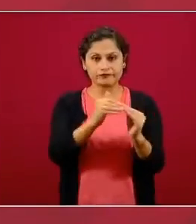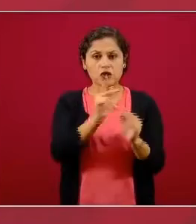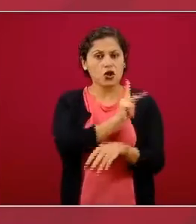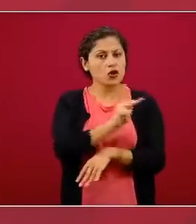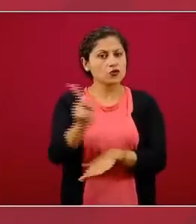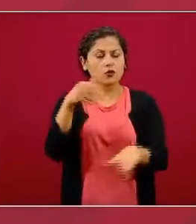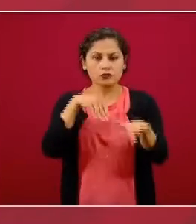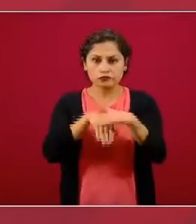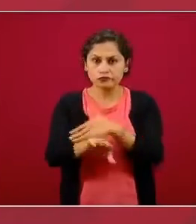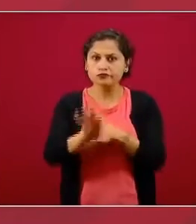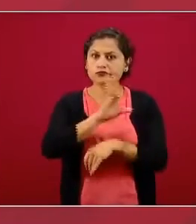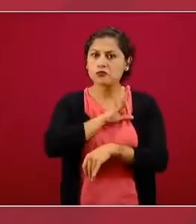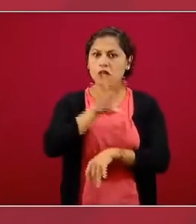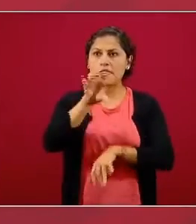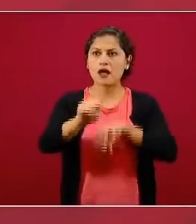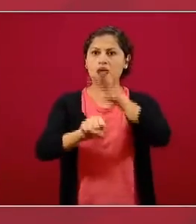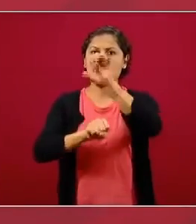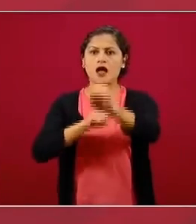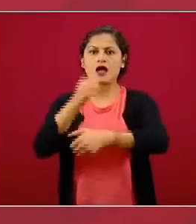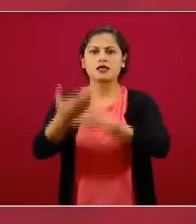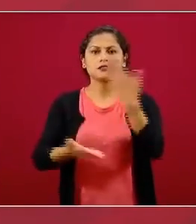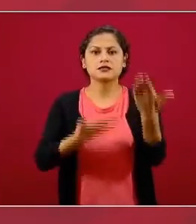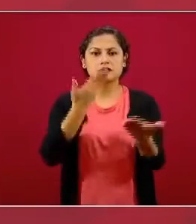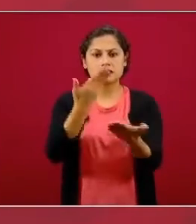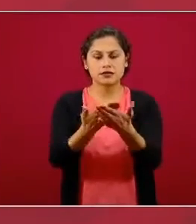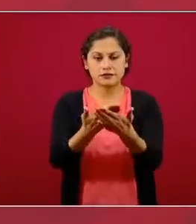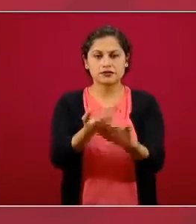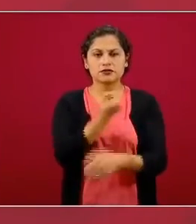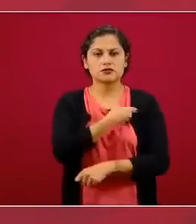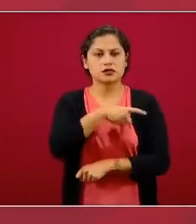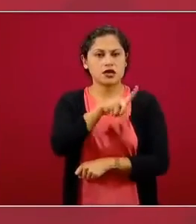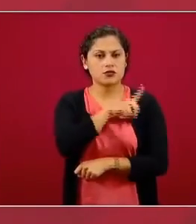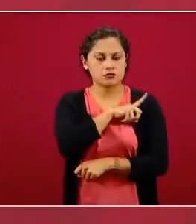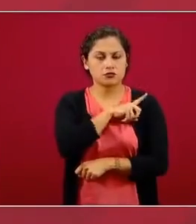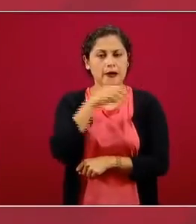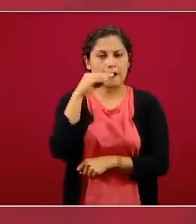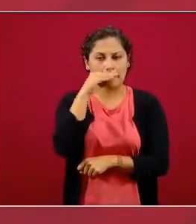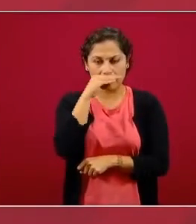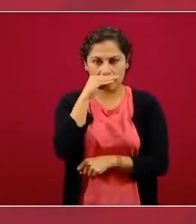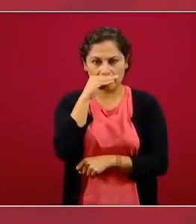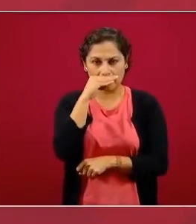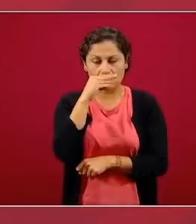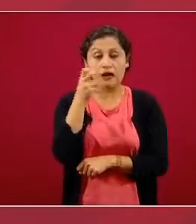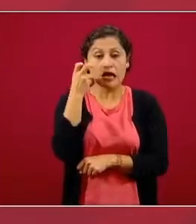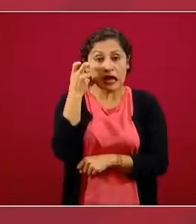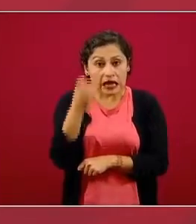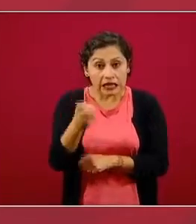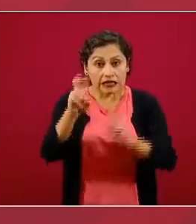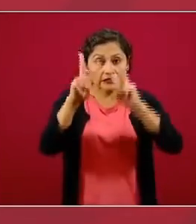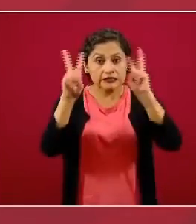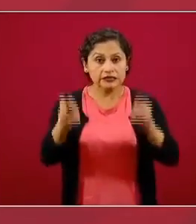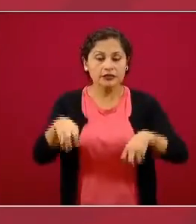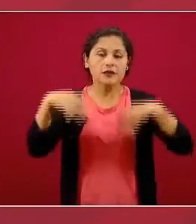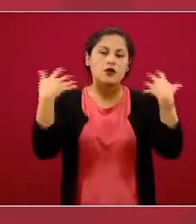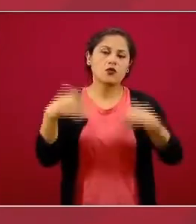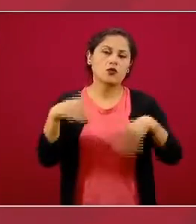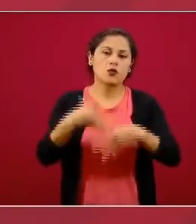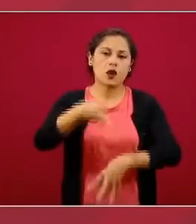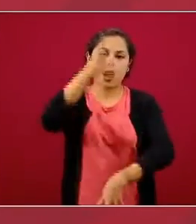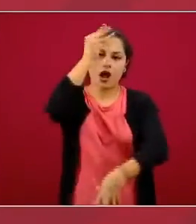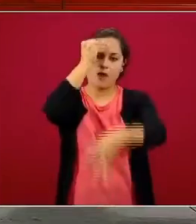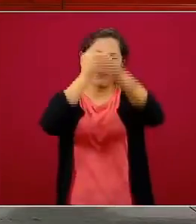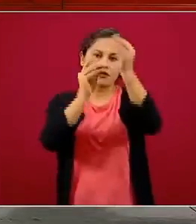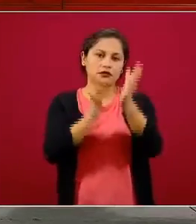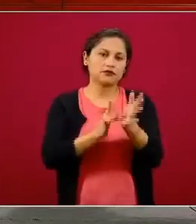efectivo a los servicios, es una de las lecciones más importantes que se pueden tomar de una epidemia como esta.